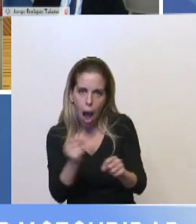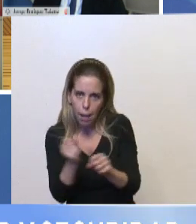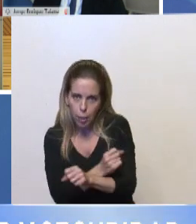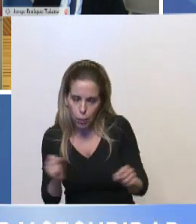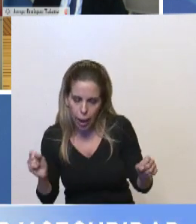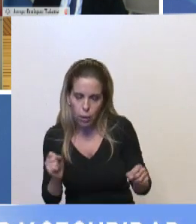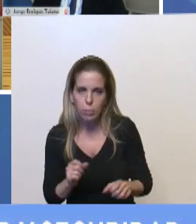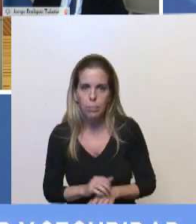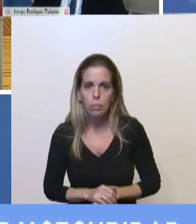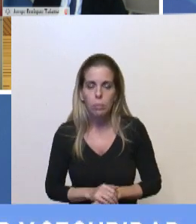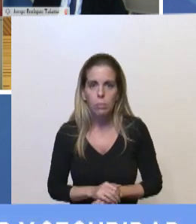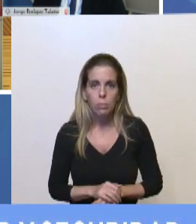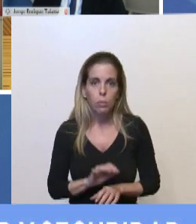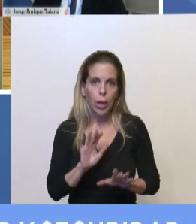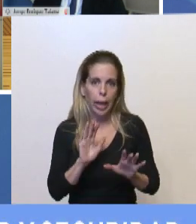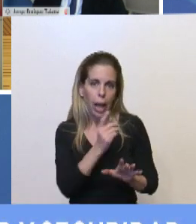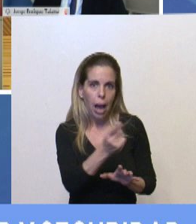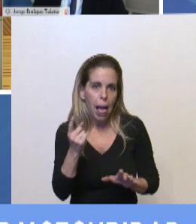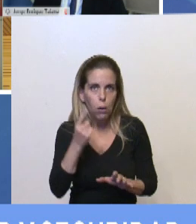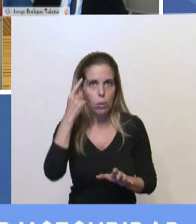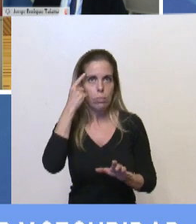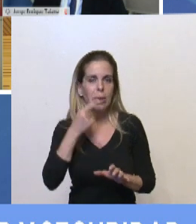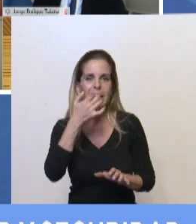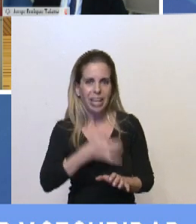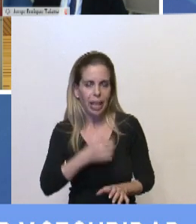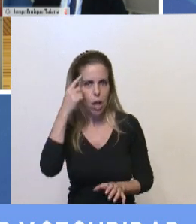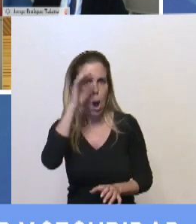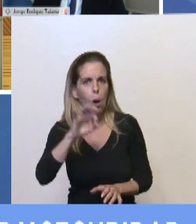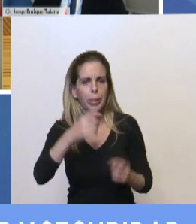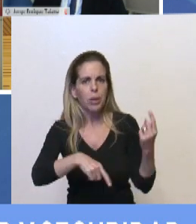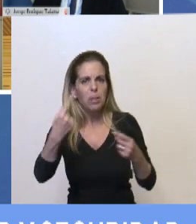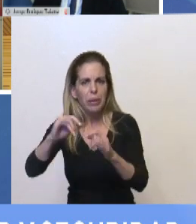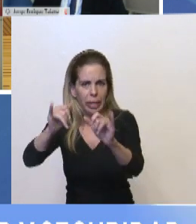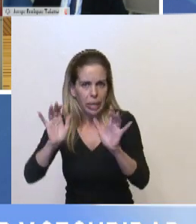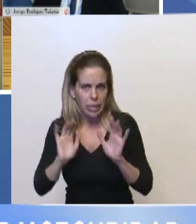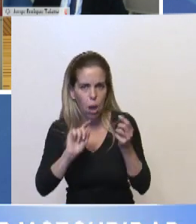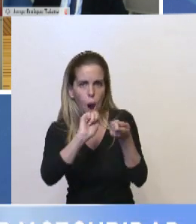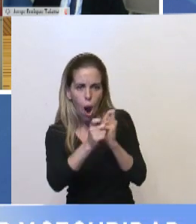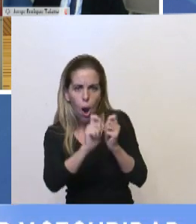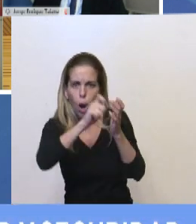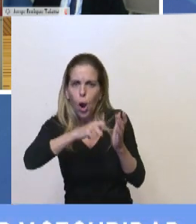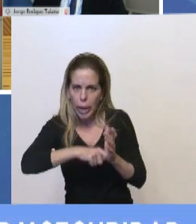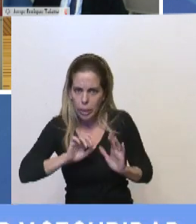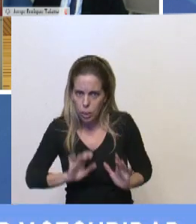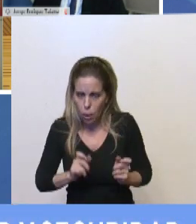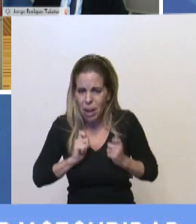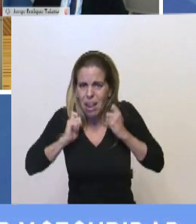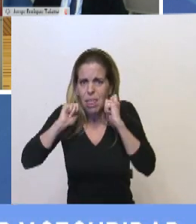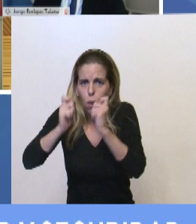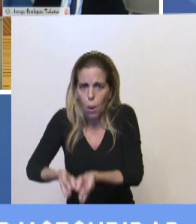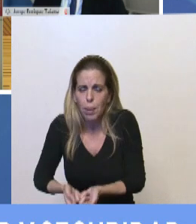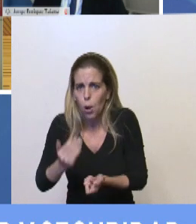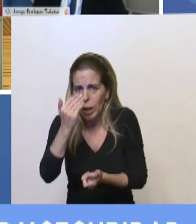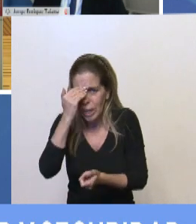cosa más democrática, no creyendo que teníamos la razón. Entonces, con esa corrección, recordemos que le devolvimos el 15